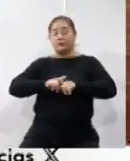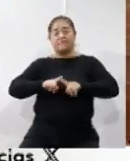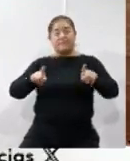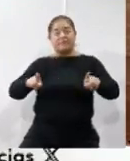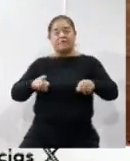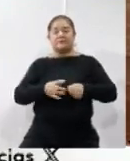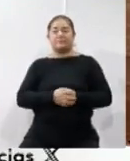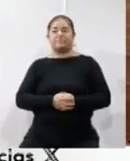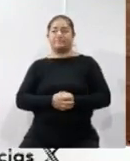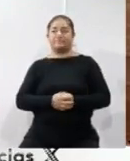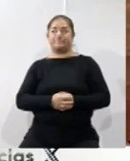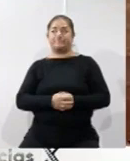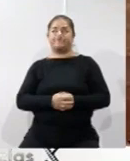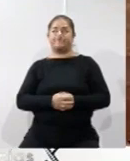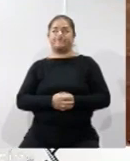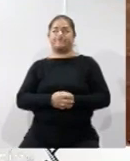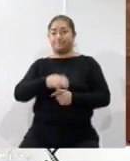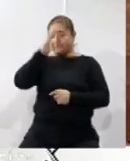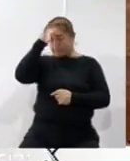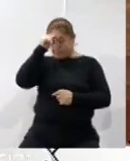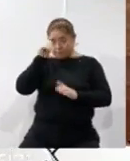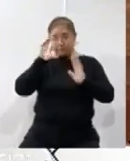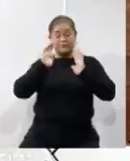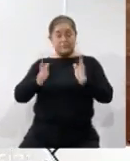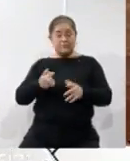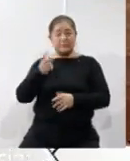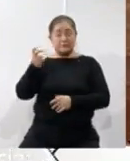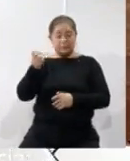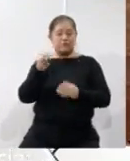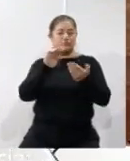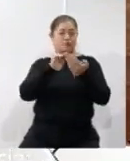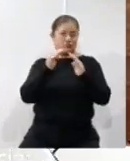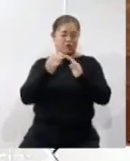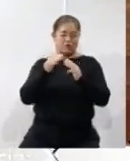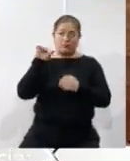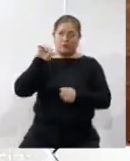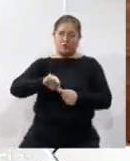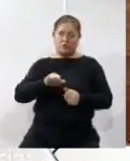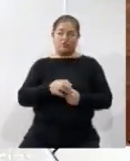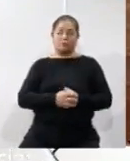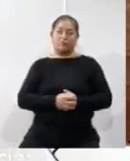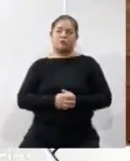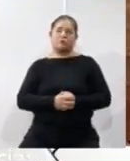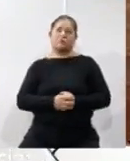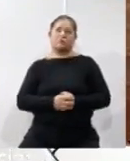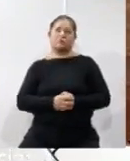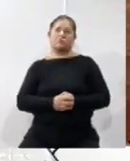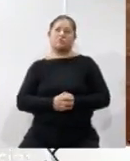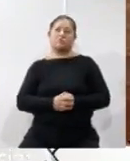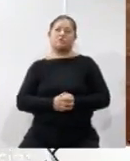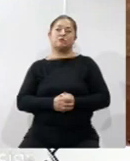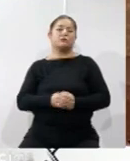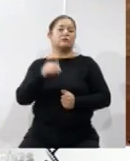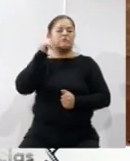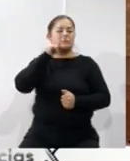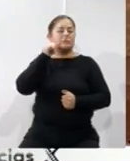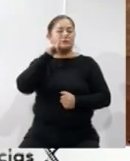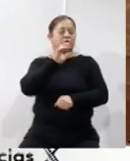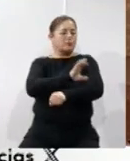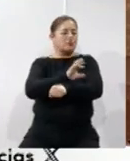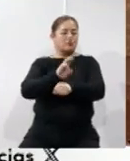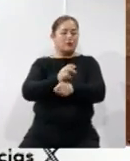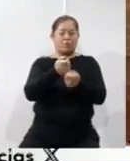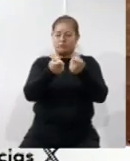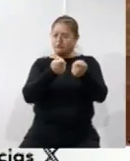ya acordando, que también es el motivo de nuestra visita el día de hoy, además de estar siempre coordinados con las autoridades de